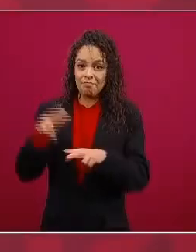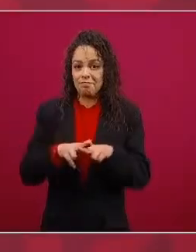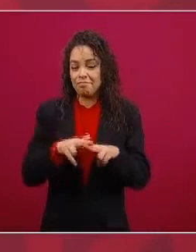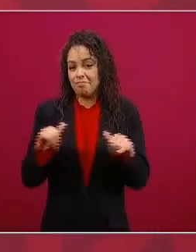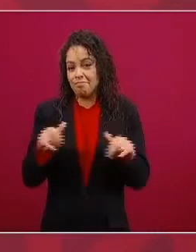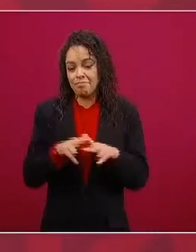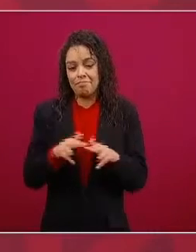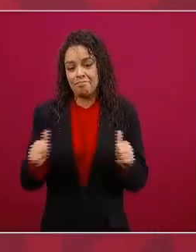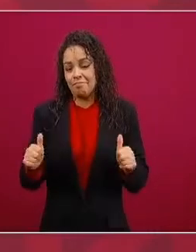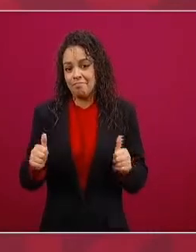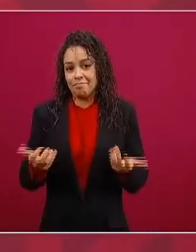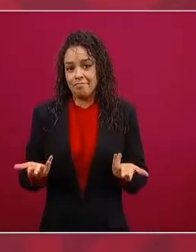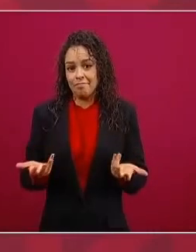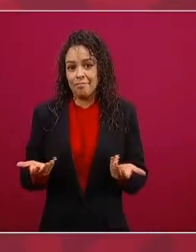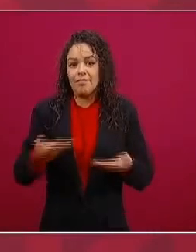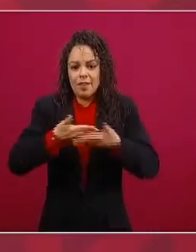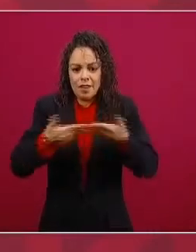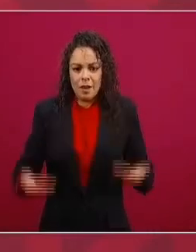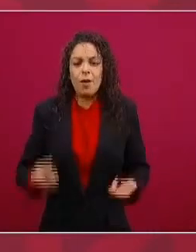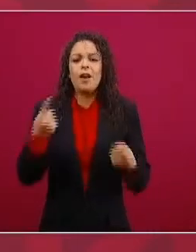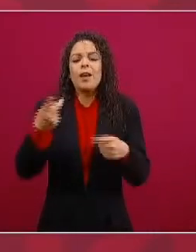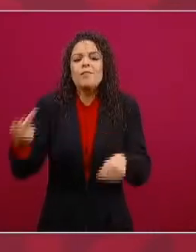historia entonces algo está pasando